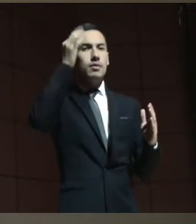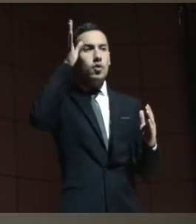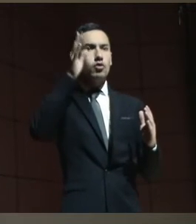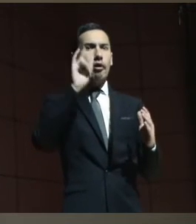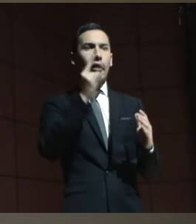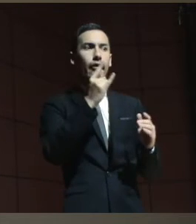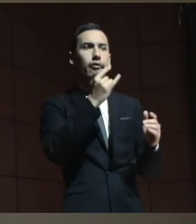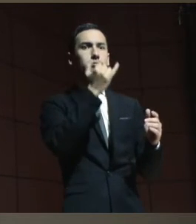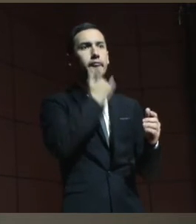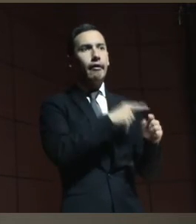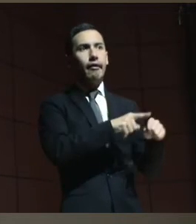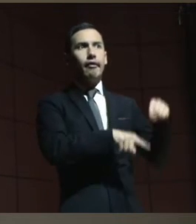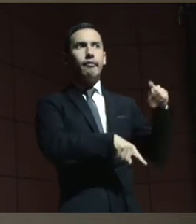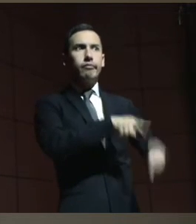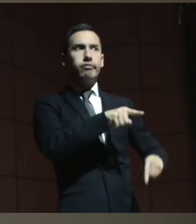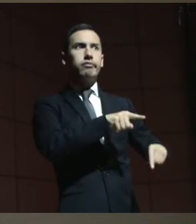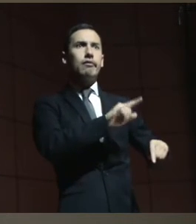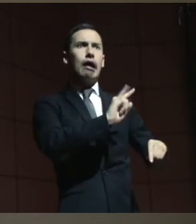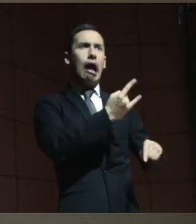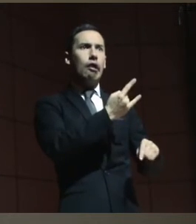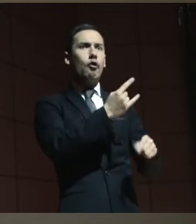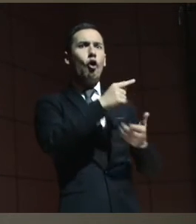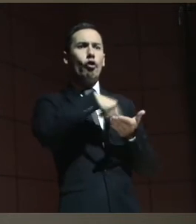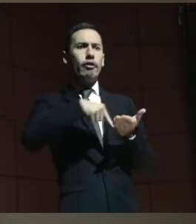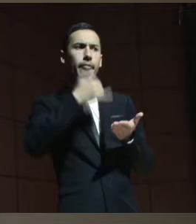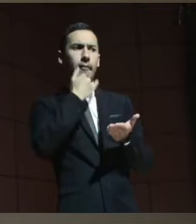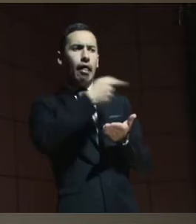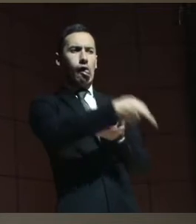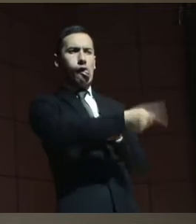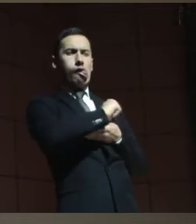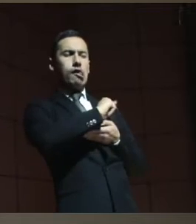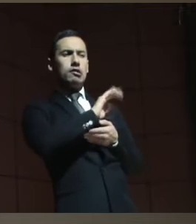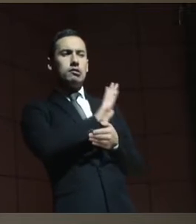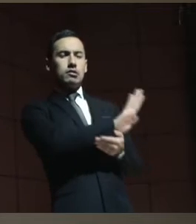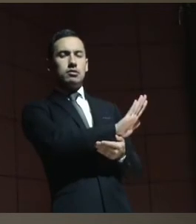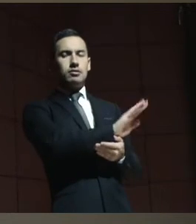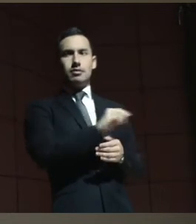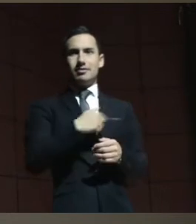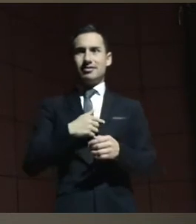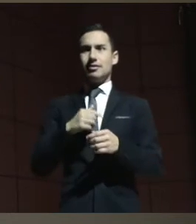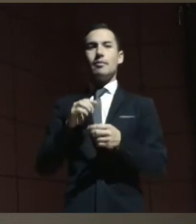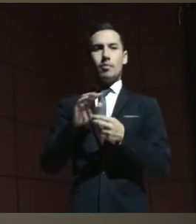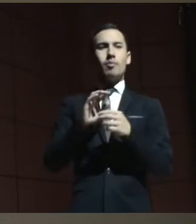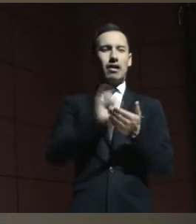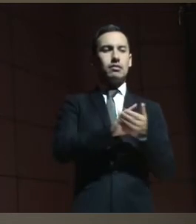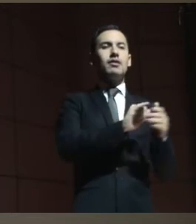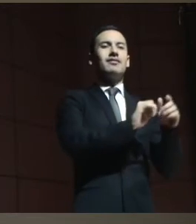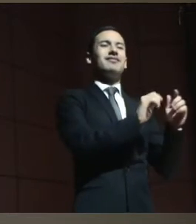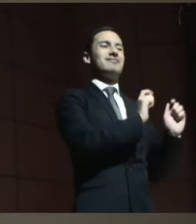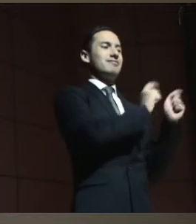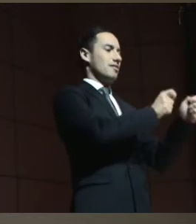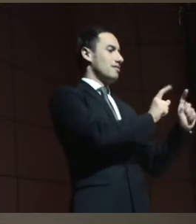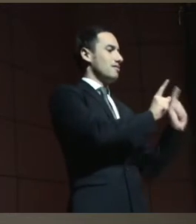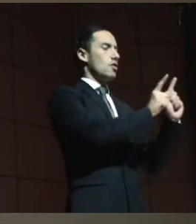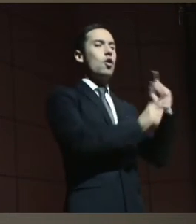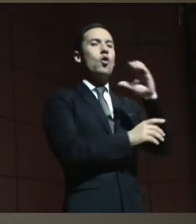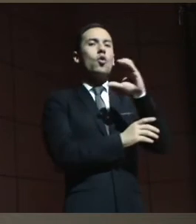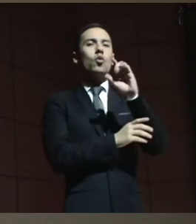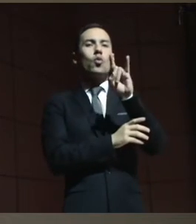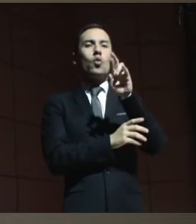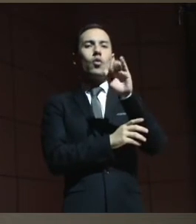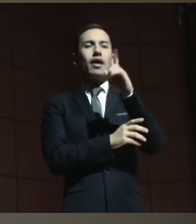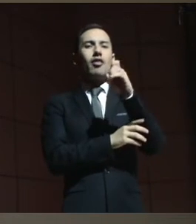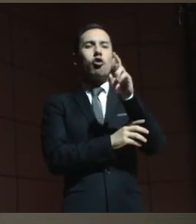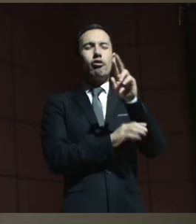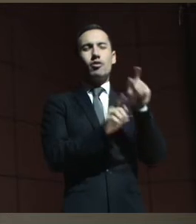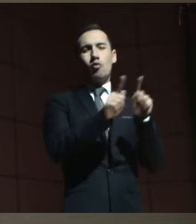cumpla, a que no pueda, a que no sea real el contrato, entonces se le designó un curador. La convención hoy habla